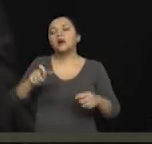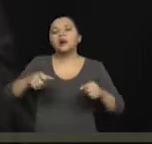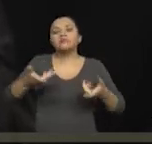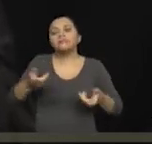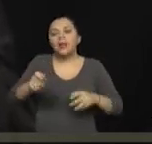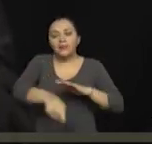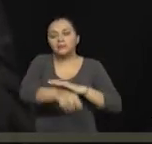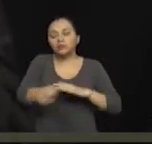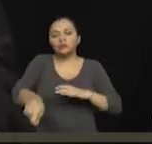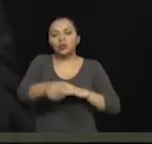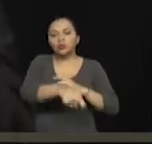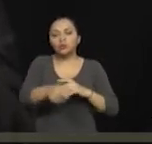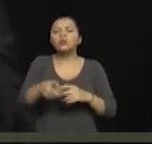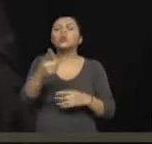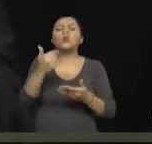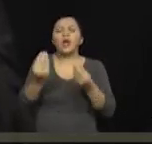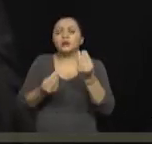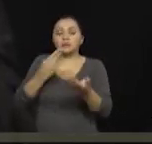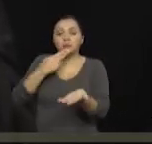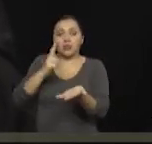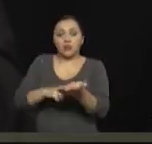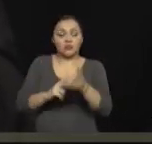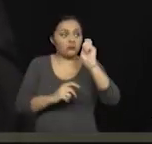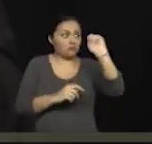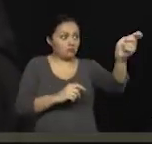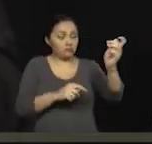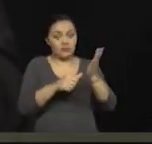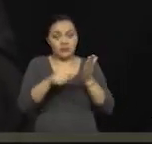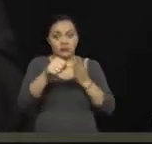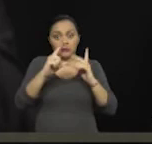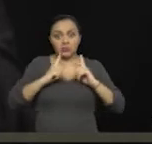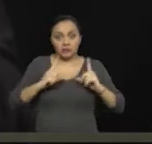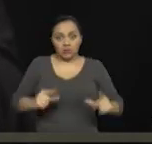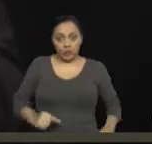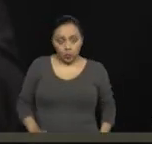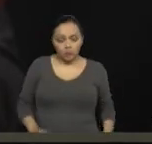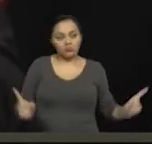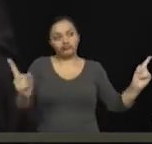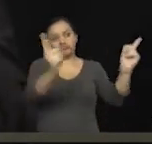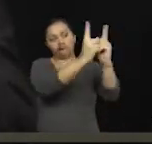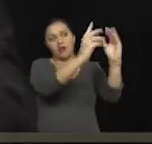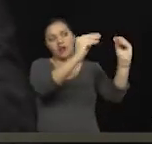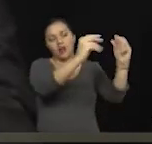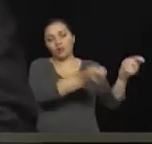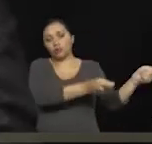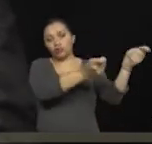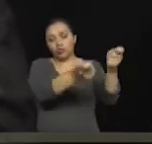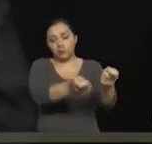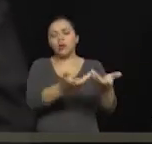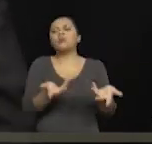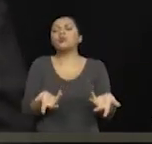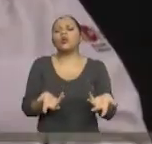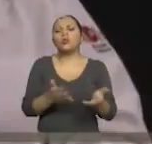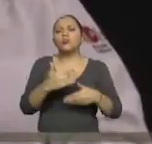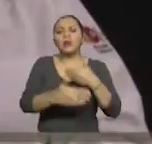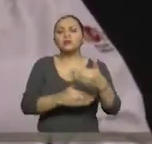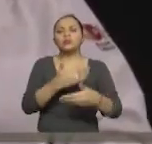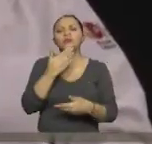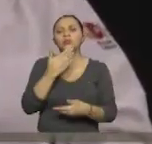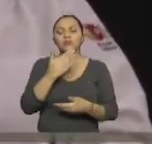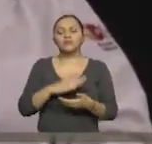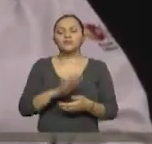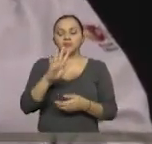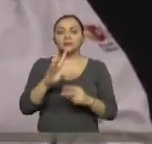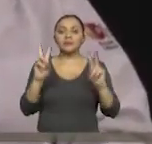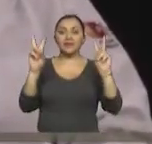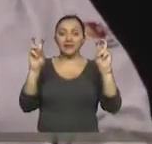al Ministerio de Salud o a alguna otra institución para que pueda darse el apoyo necesario? Bueno, en el